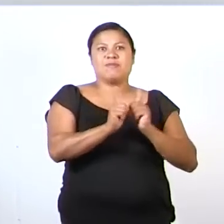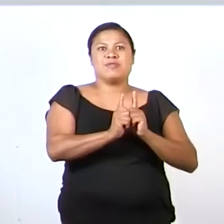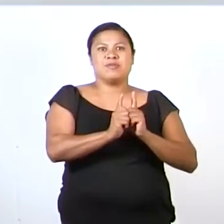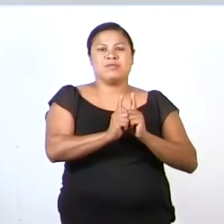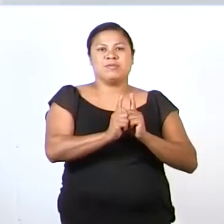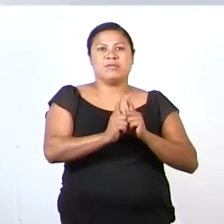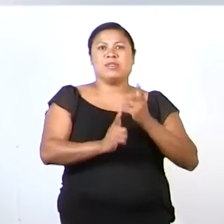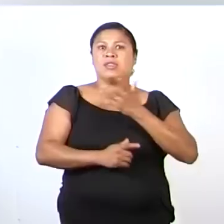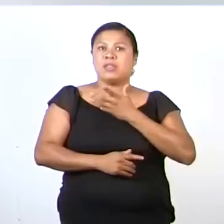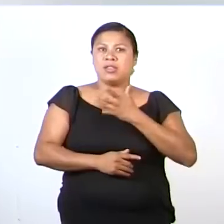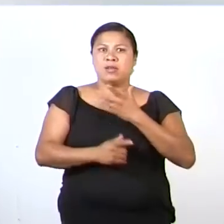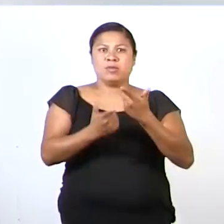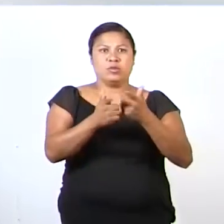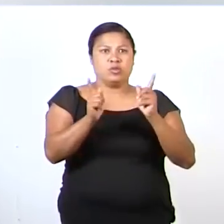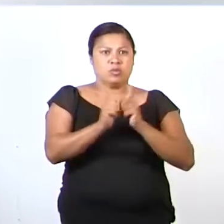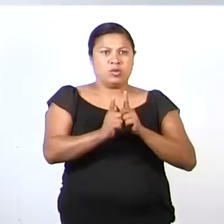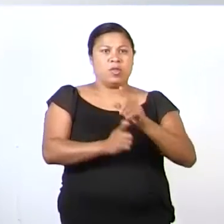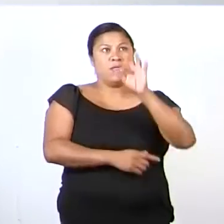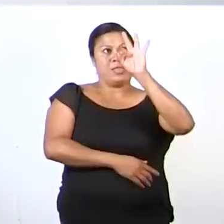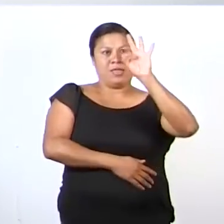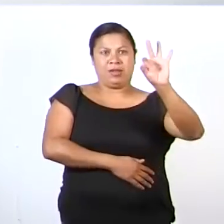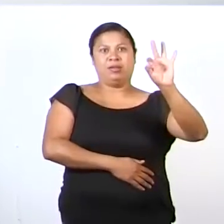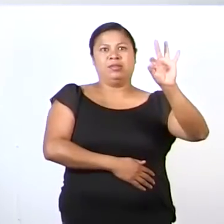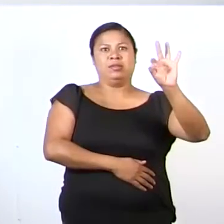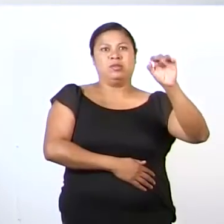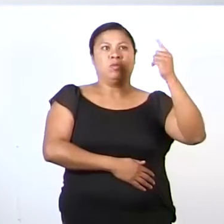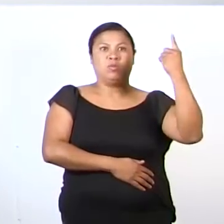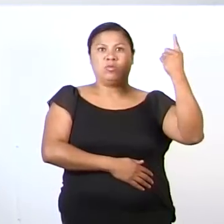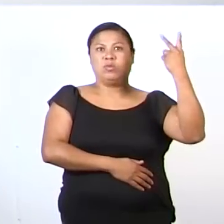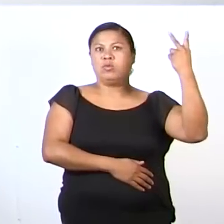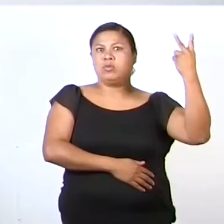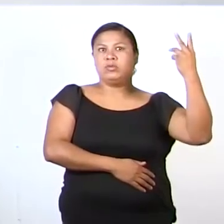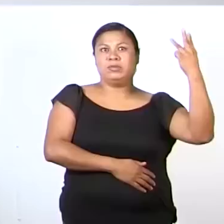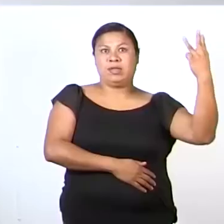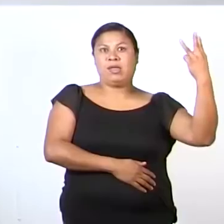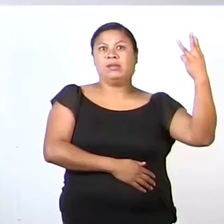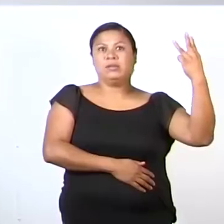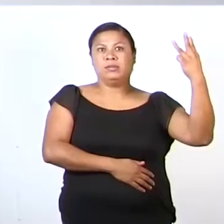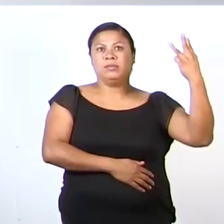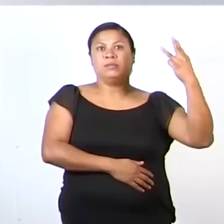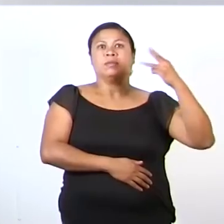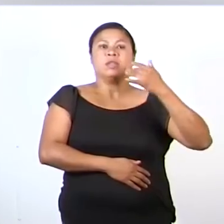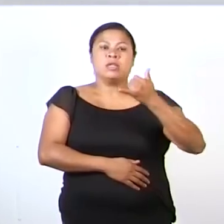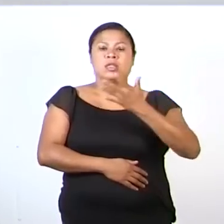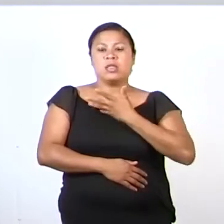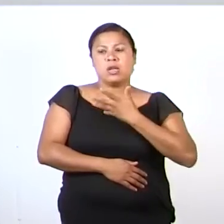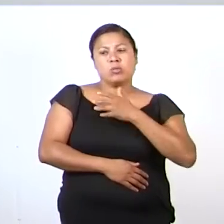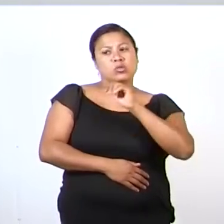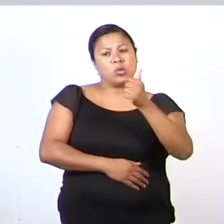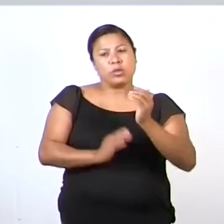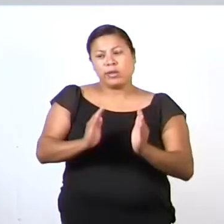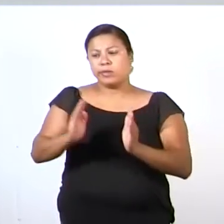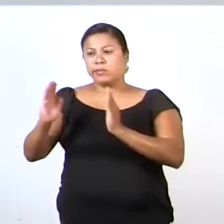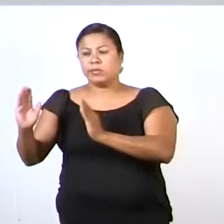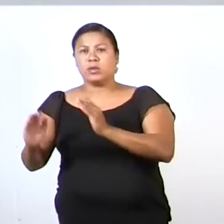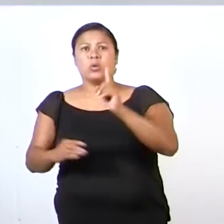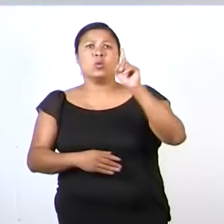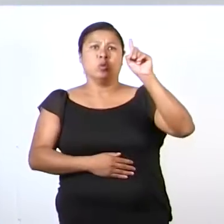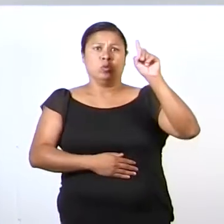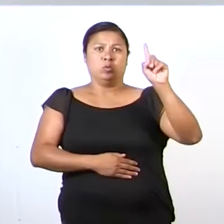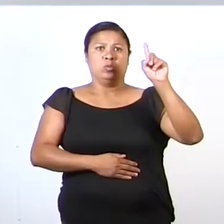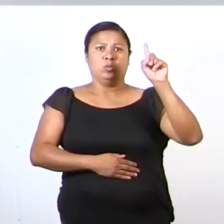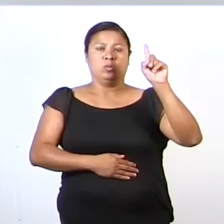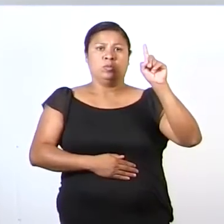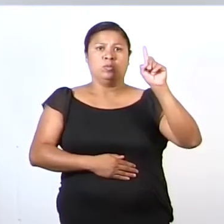Tenemos una colección de tres elementos. Uno, dos, tres. Y al lado tenemos una colección de un elemento.